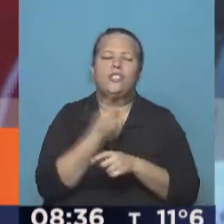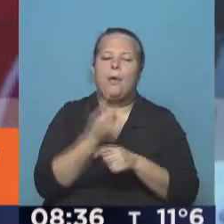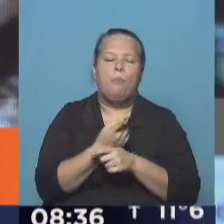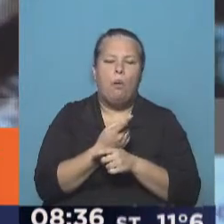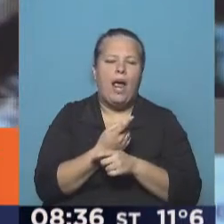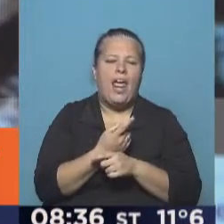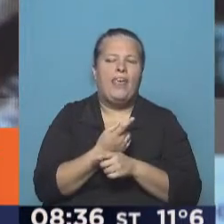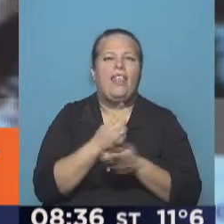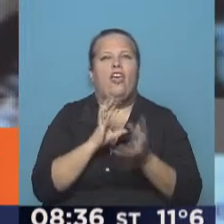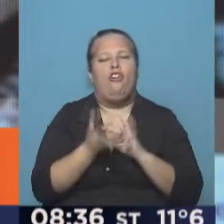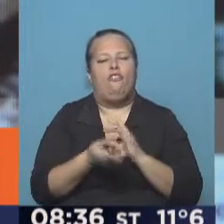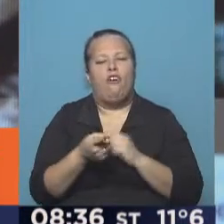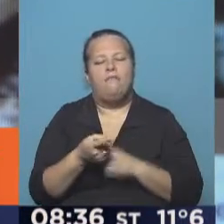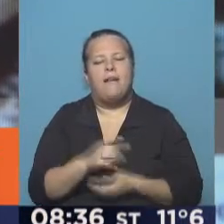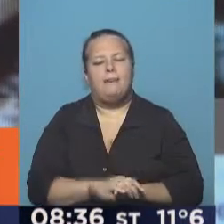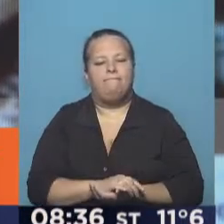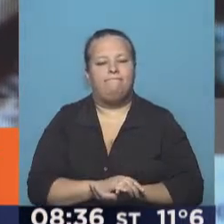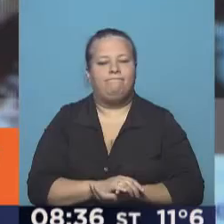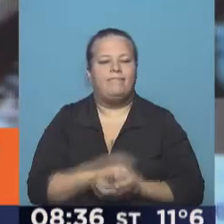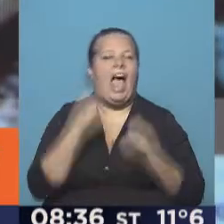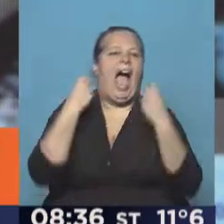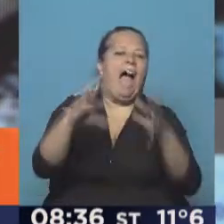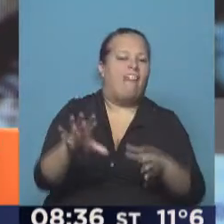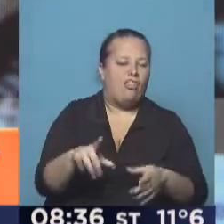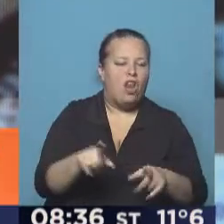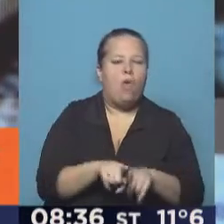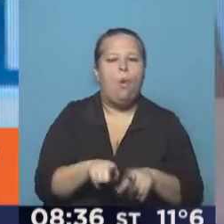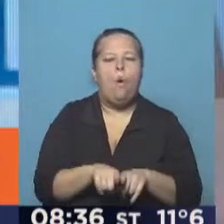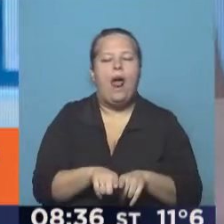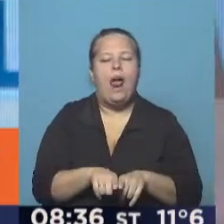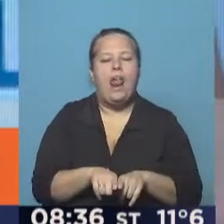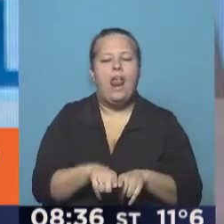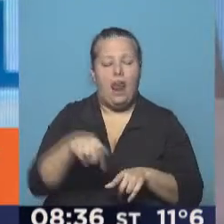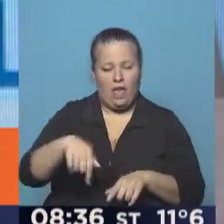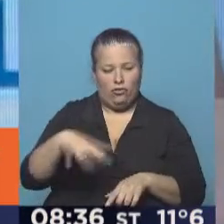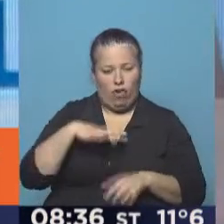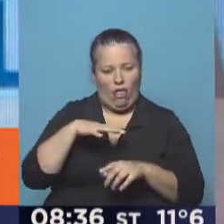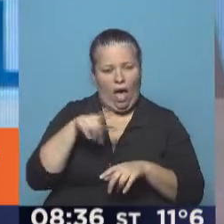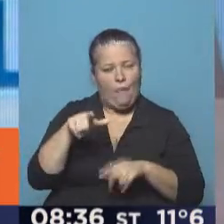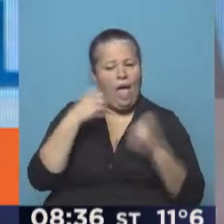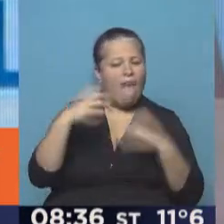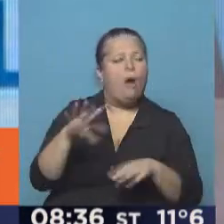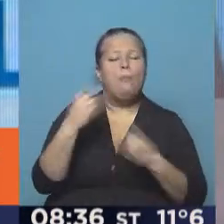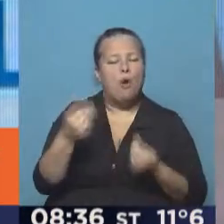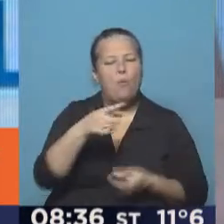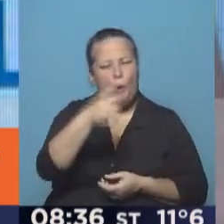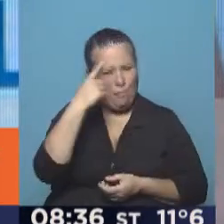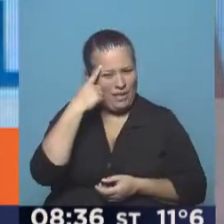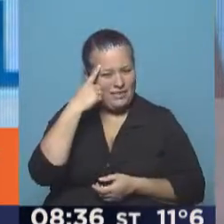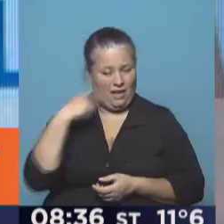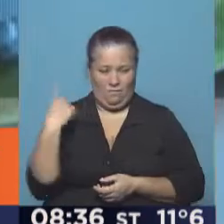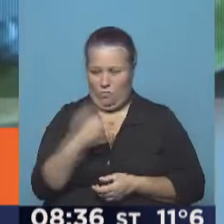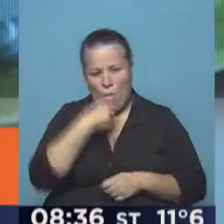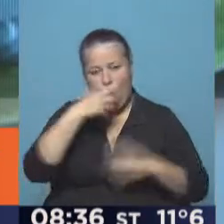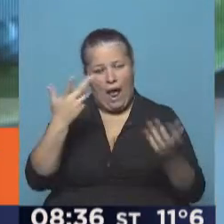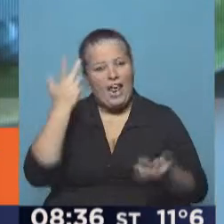de alguna manera abandonados como lo están hoy, ¿por qué? Porque imagínate que a cualquiera de